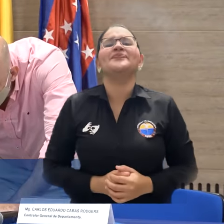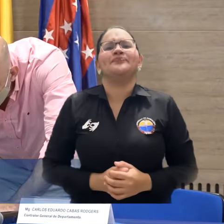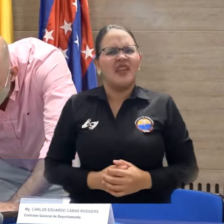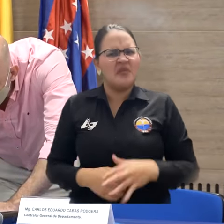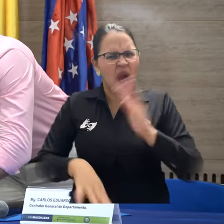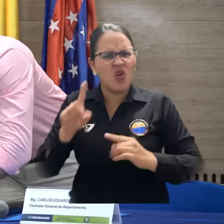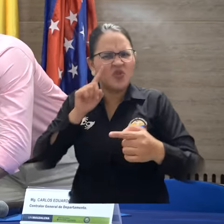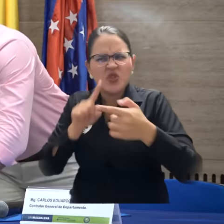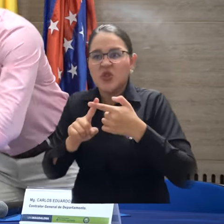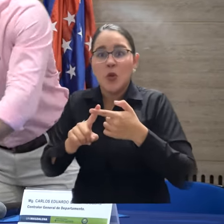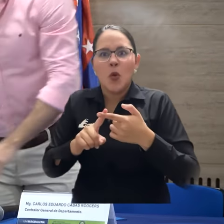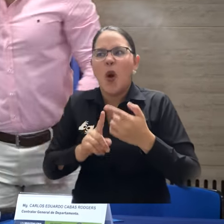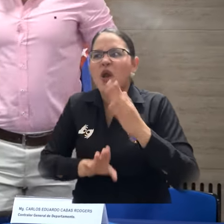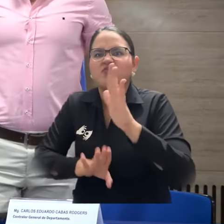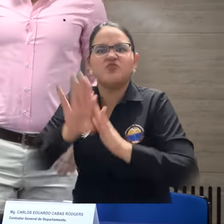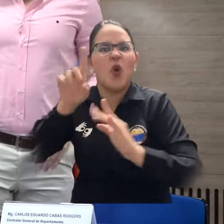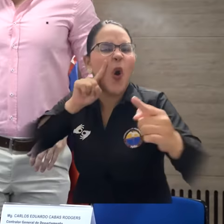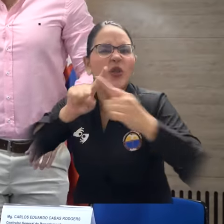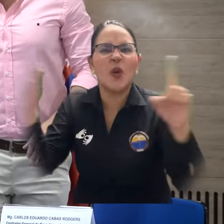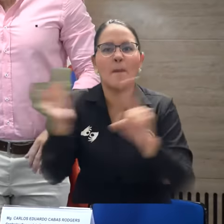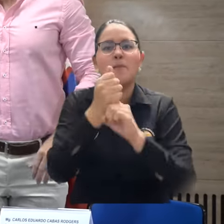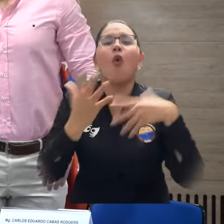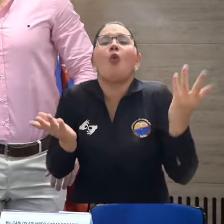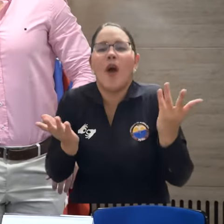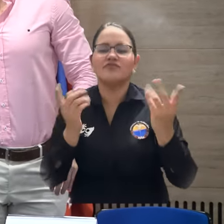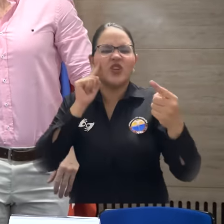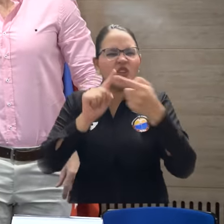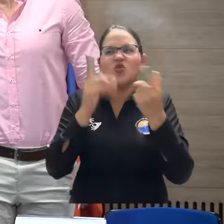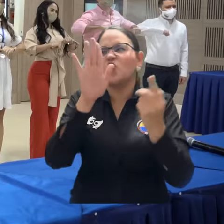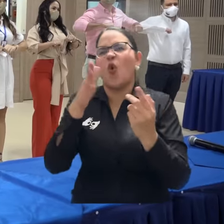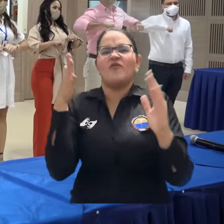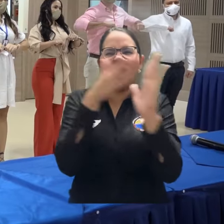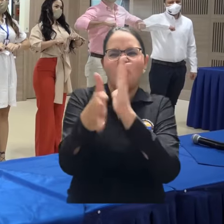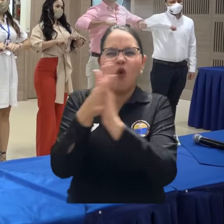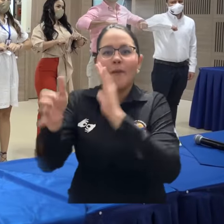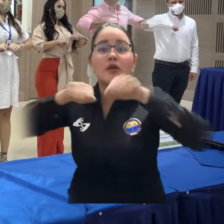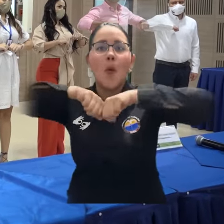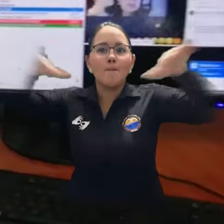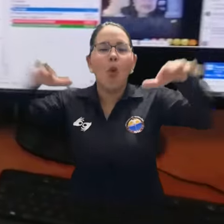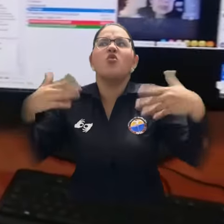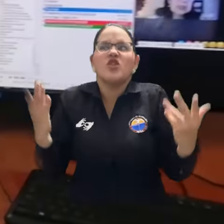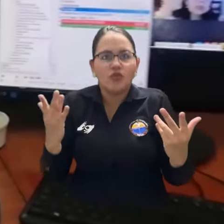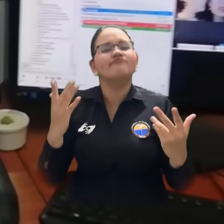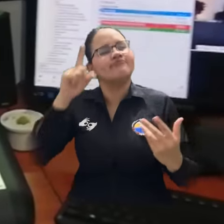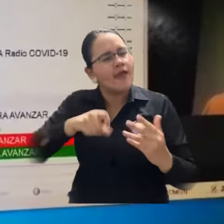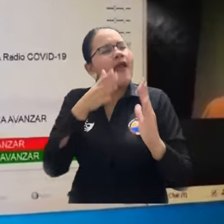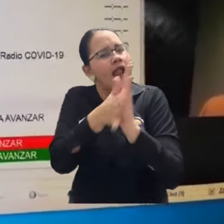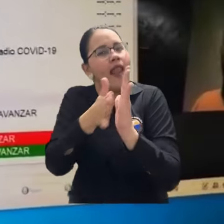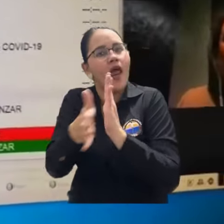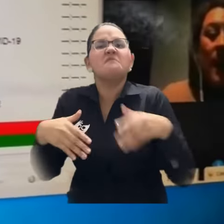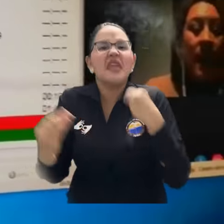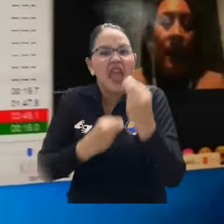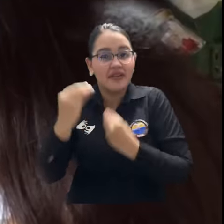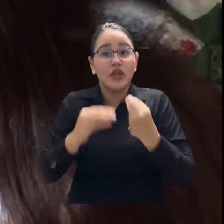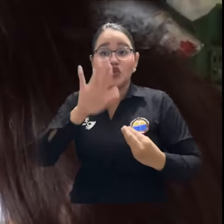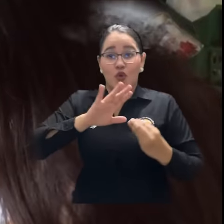convenio. Entre los alcances de este convenio está la divulgación de la información pública, para lo cual la Contraloría tendrá